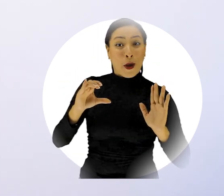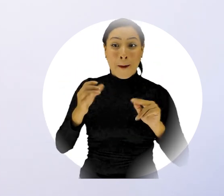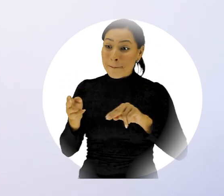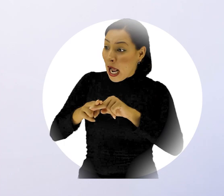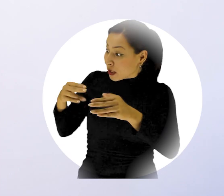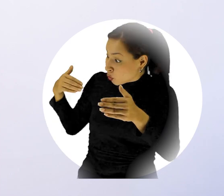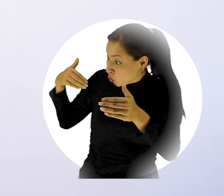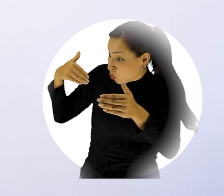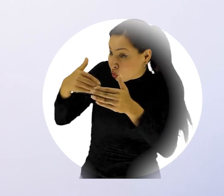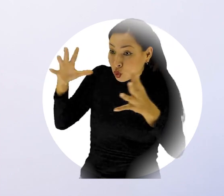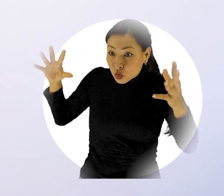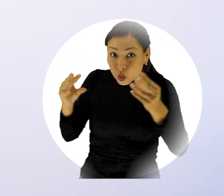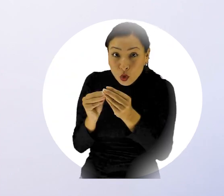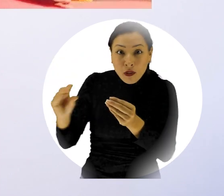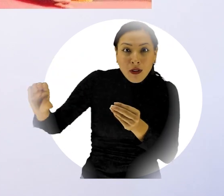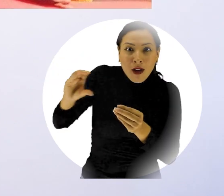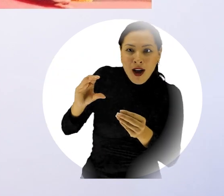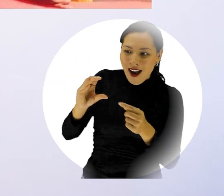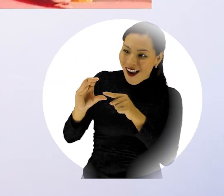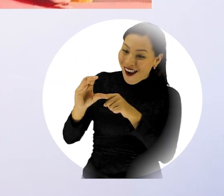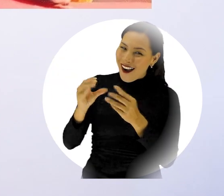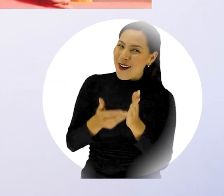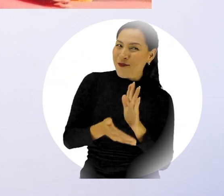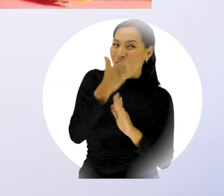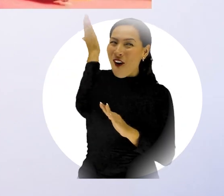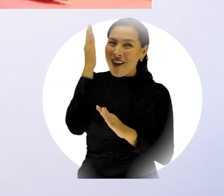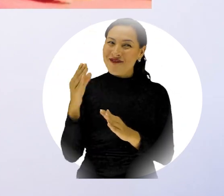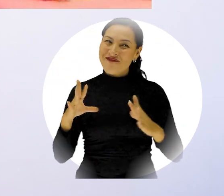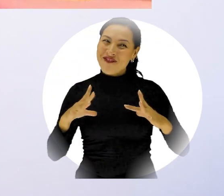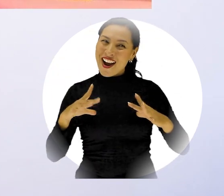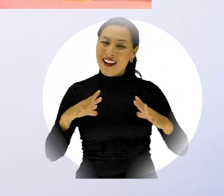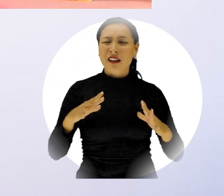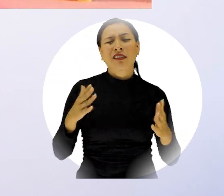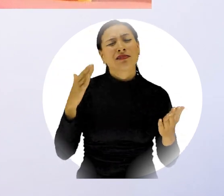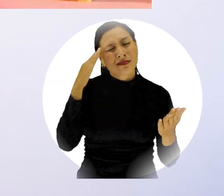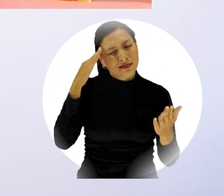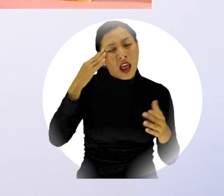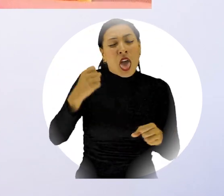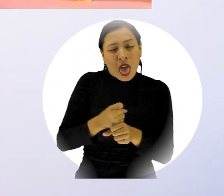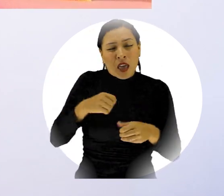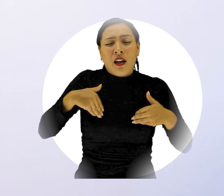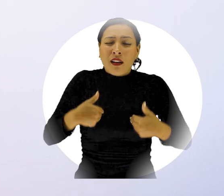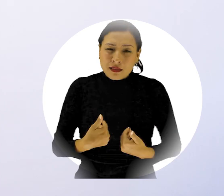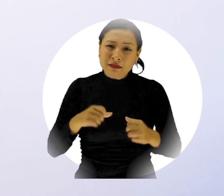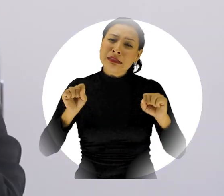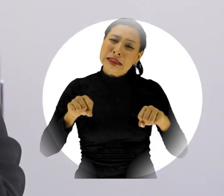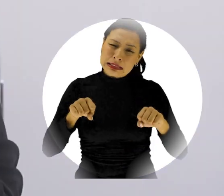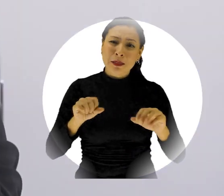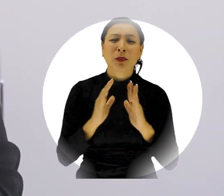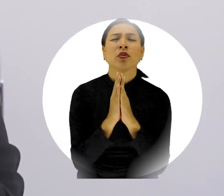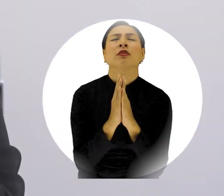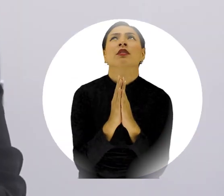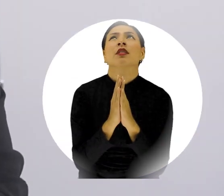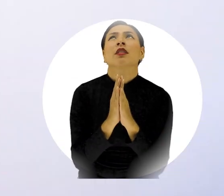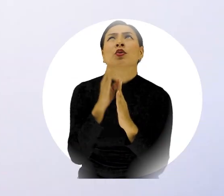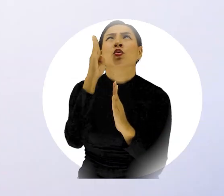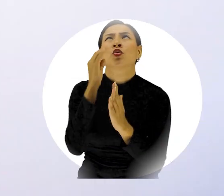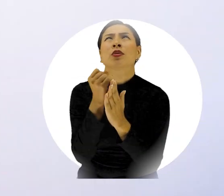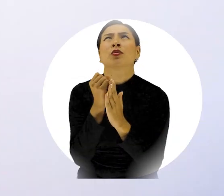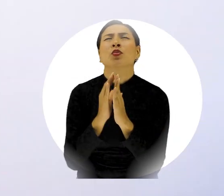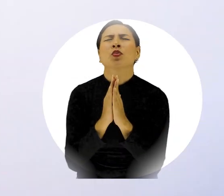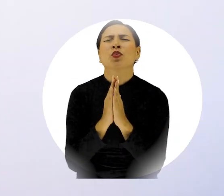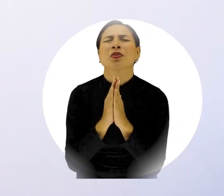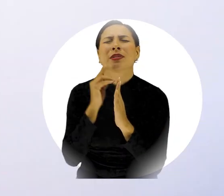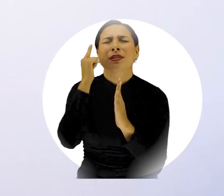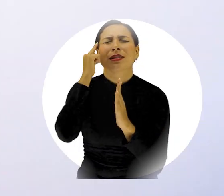parte los que estén viendo este video estén pensando en vacaciones. Lo sé, son más que necesarias. Pero espero y confío, por favor, te cito, que